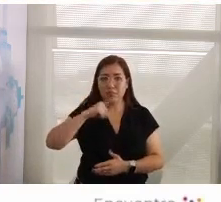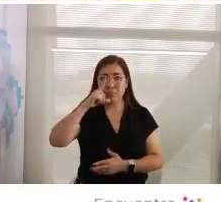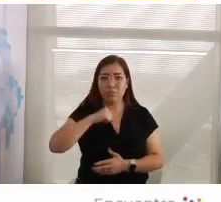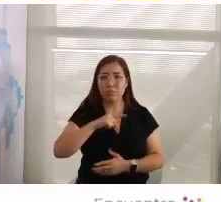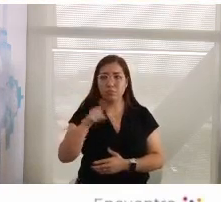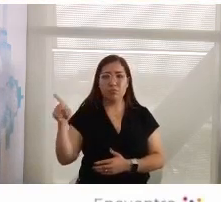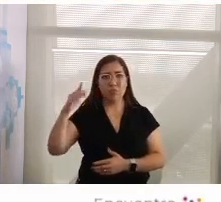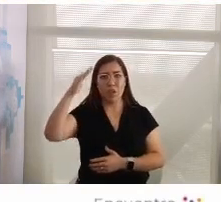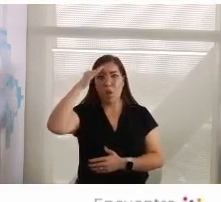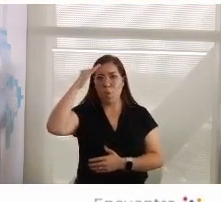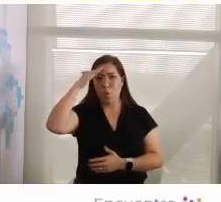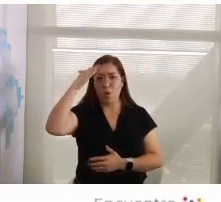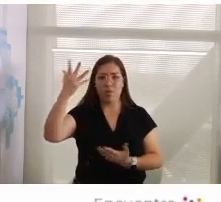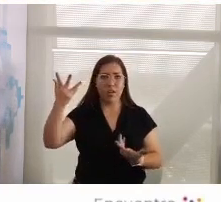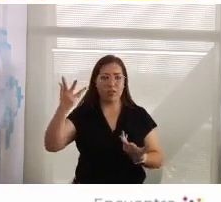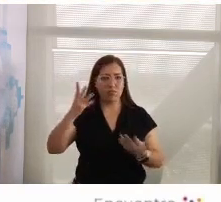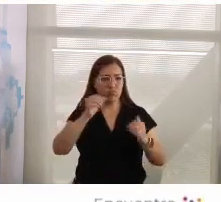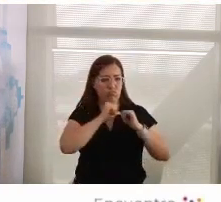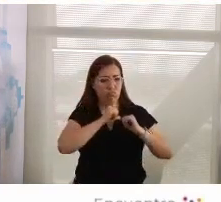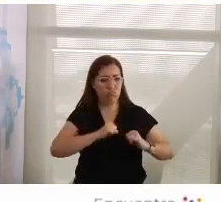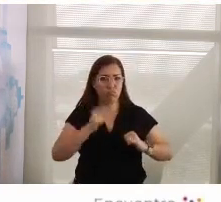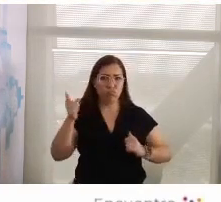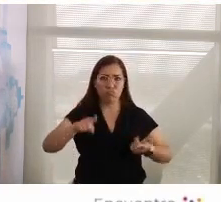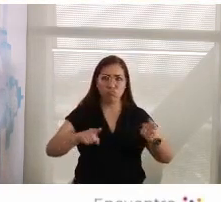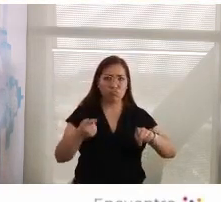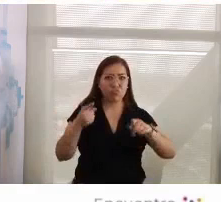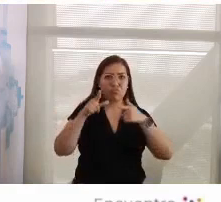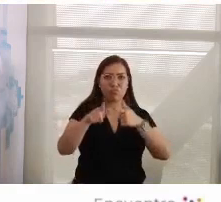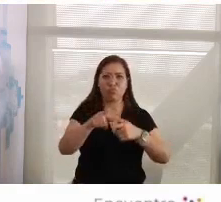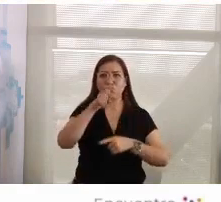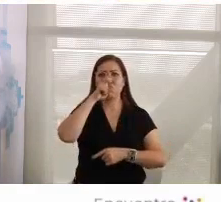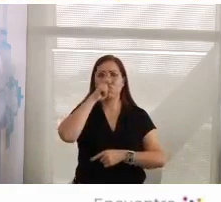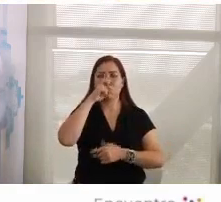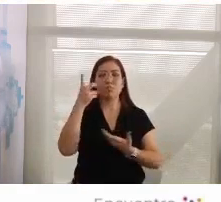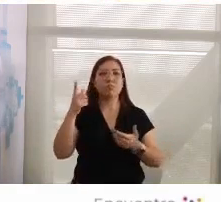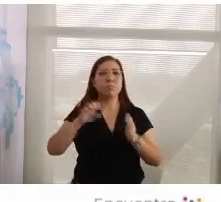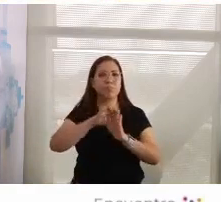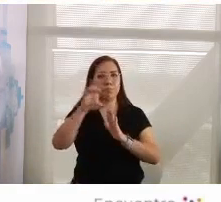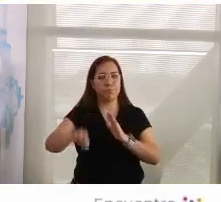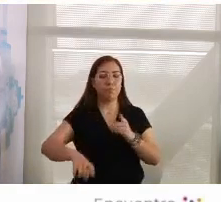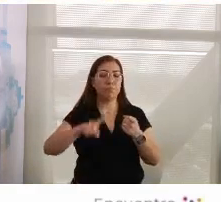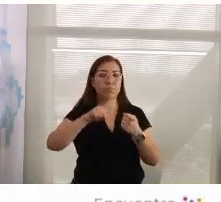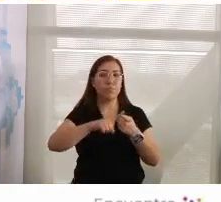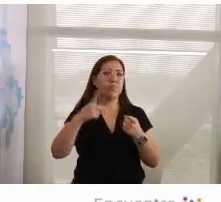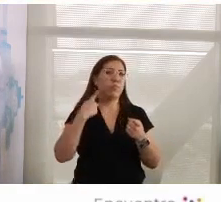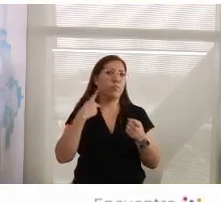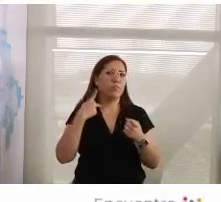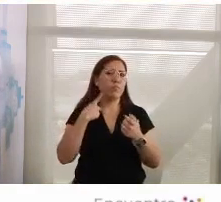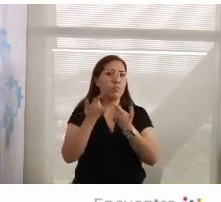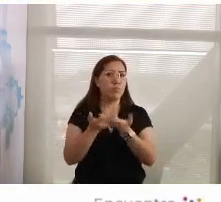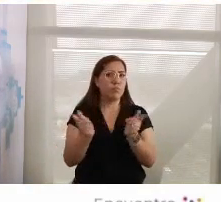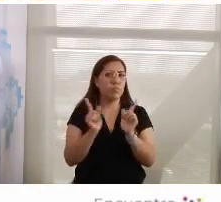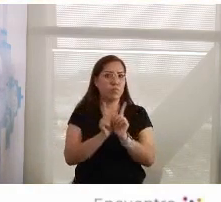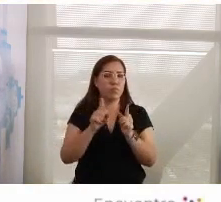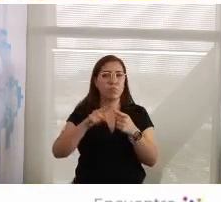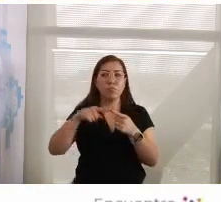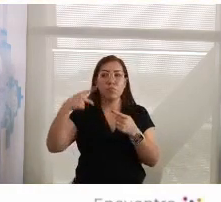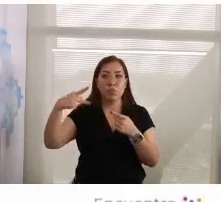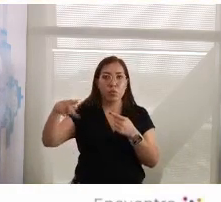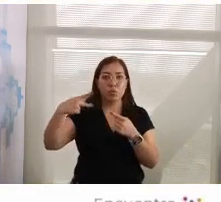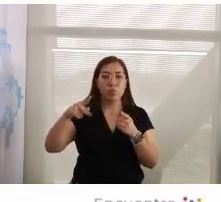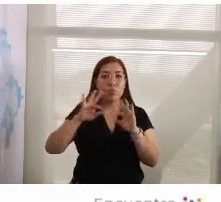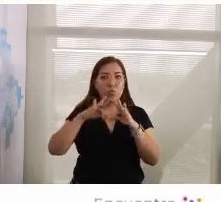los autoritaristas. En primer lugar, los partidos políticos. Su vaciamiento